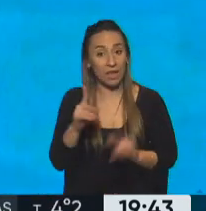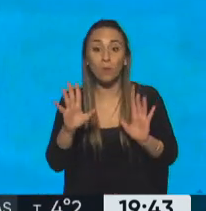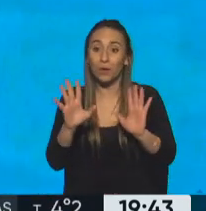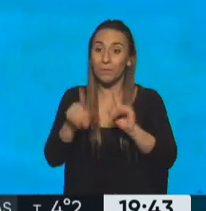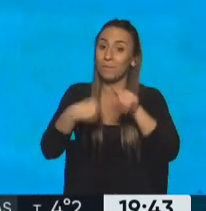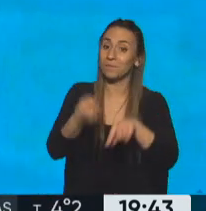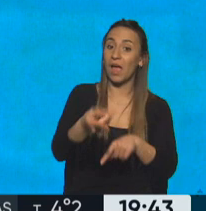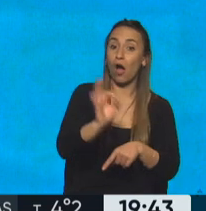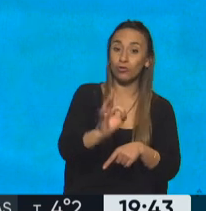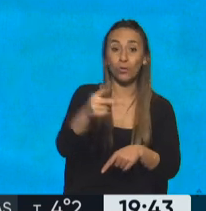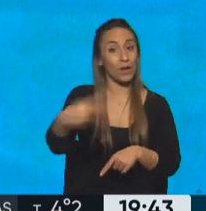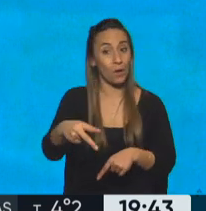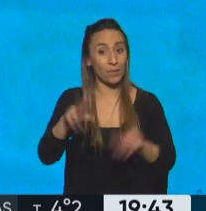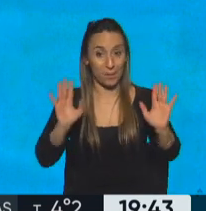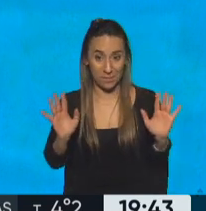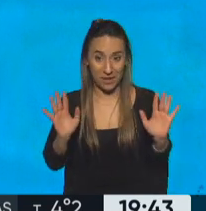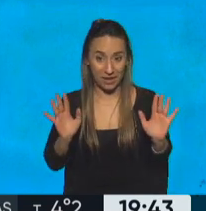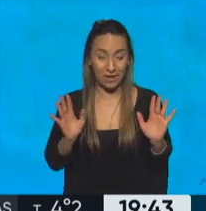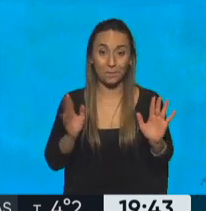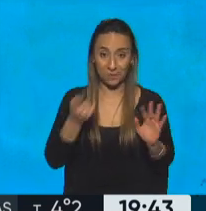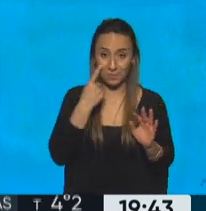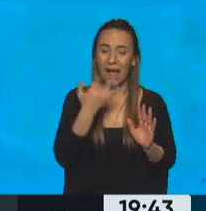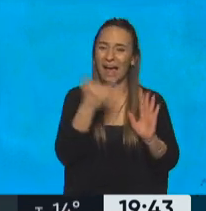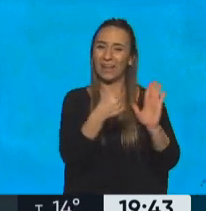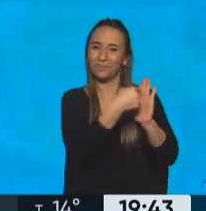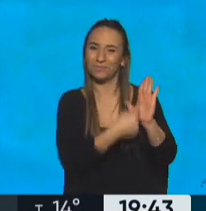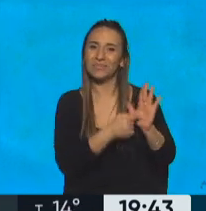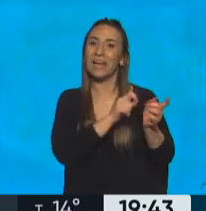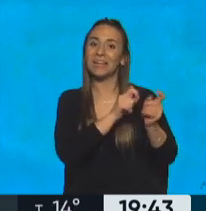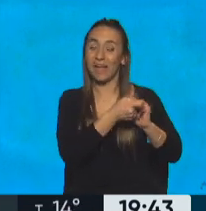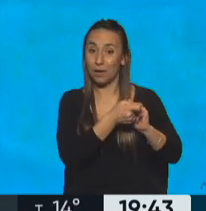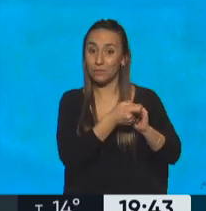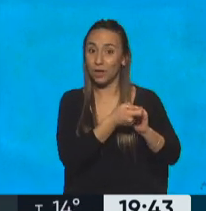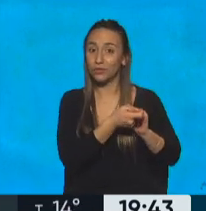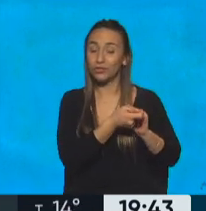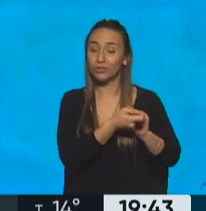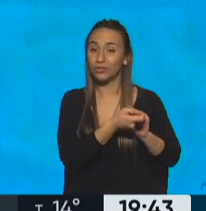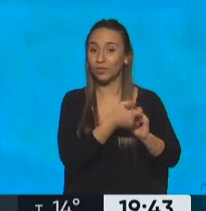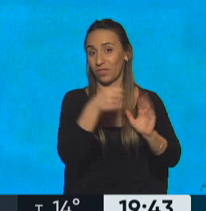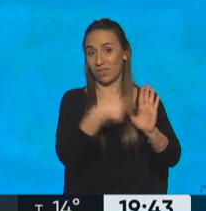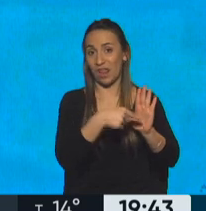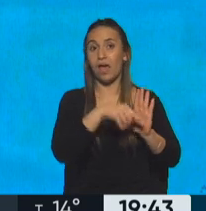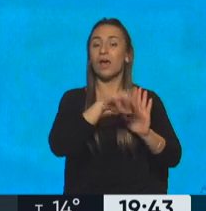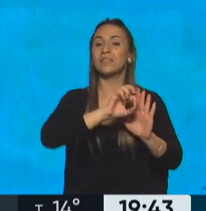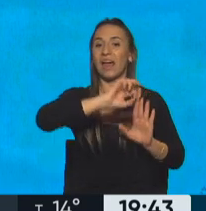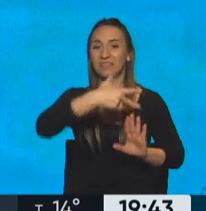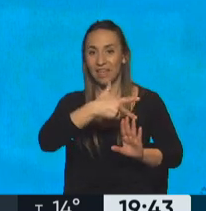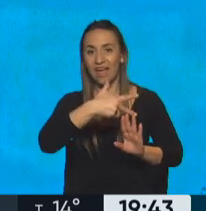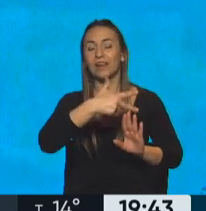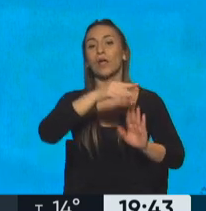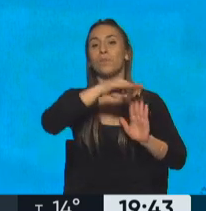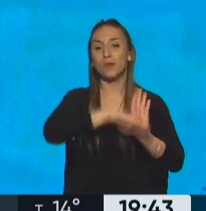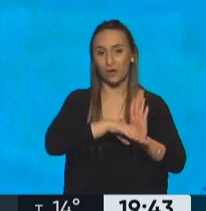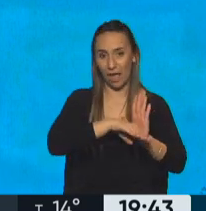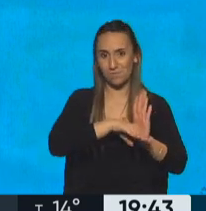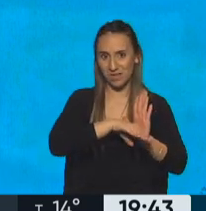que ir en octubre y en noviembre recién. Mirá, vamos a ver algunos cambios que incluyen dentro del programa 3, justamente en esta tercera